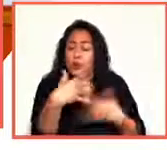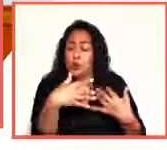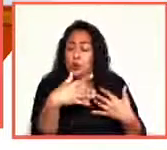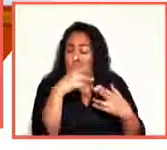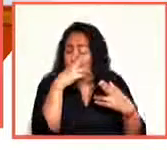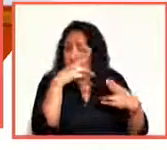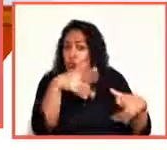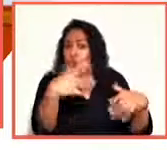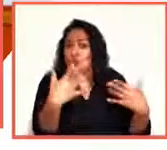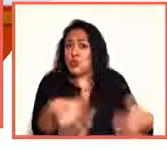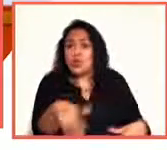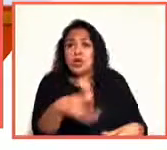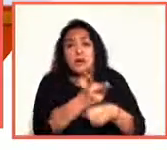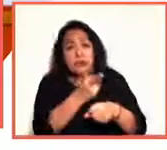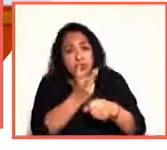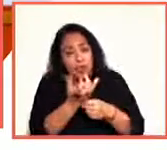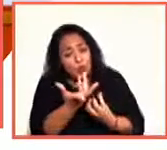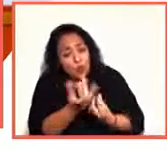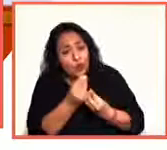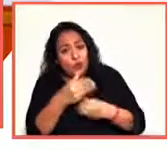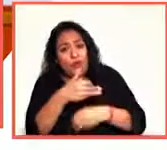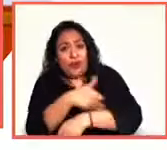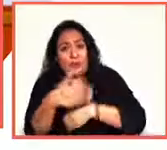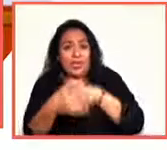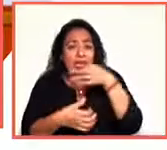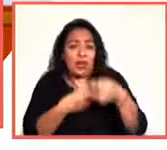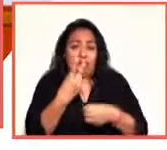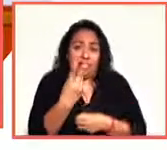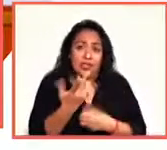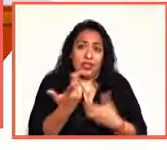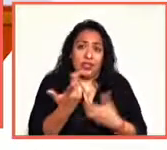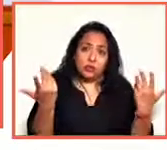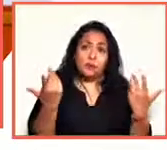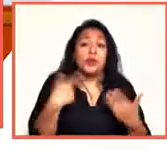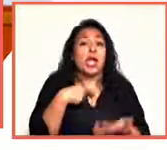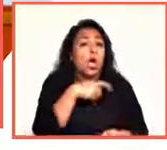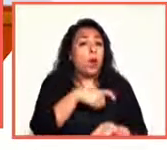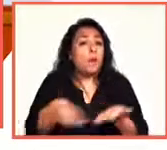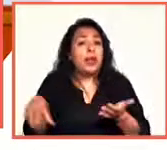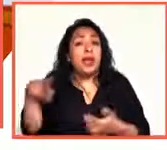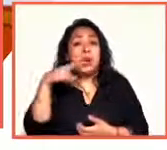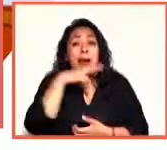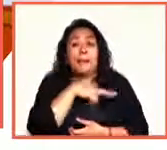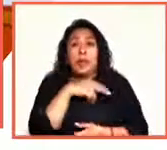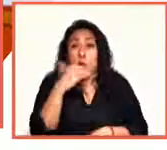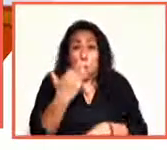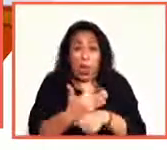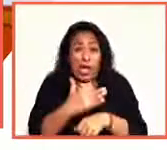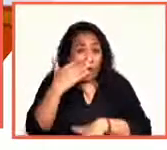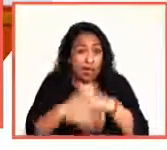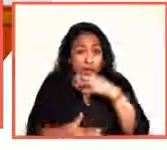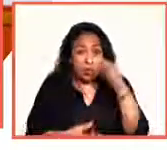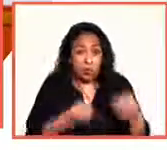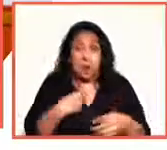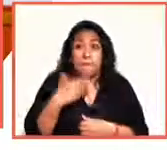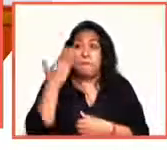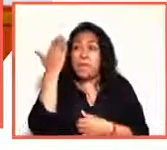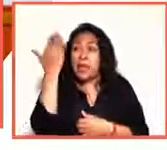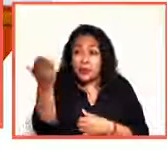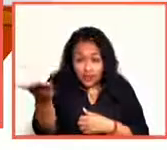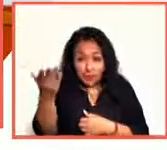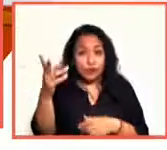verdad tenerte aquí, que formes parte de esta familia también de Noticias 22. Y a comprar cuanto antes, ahorita acabando el programa, pedimos hojas en el sótano